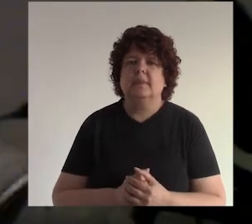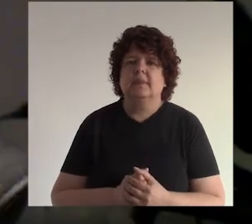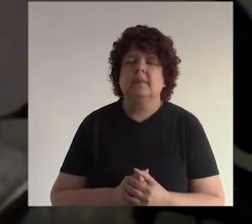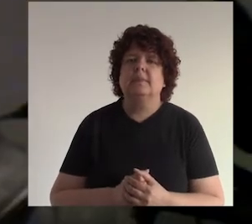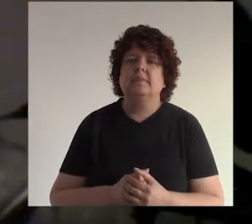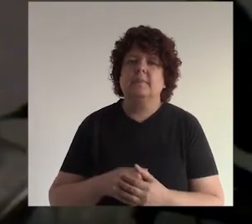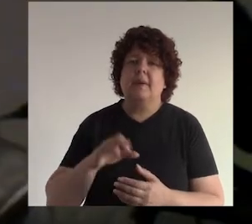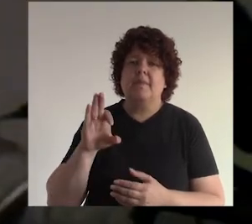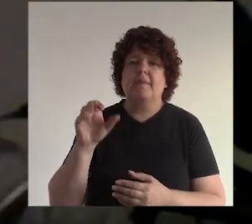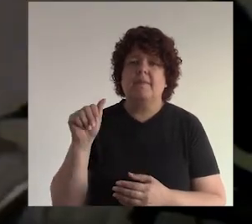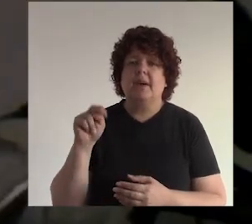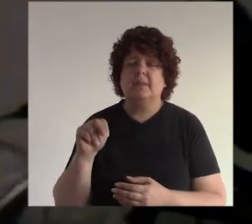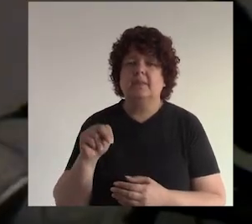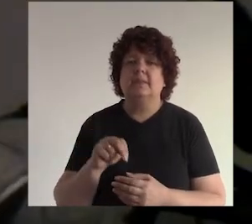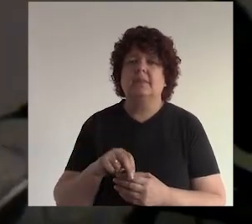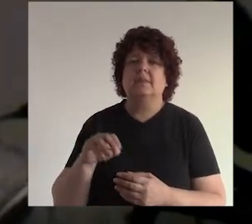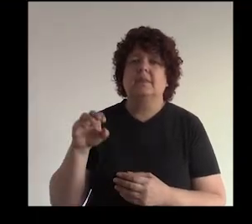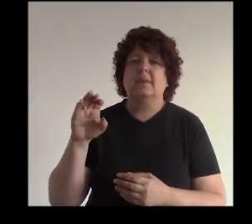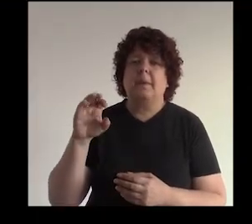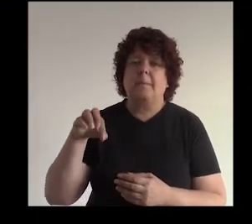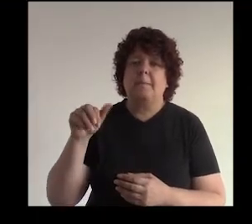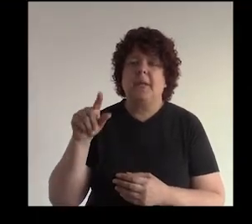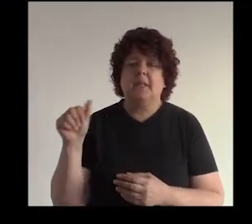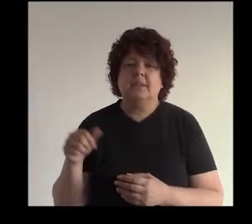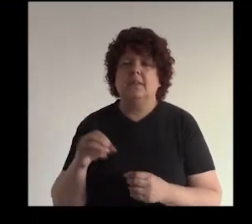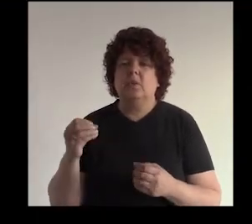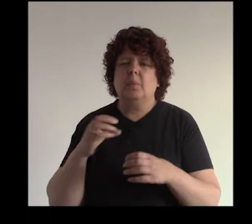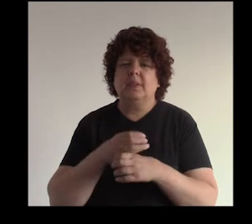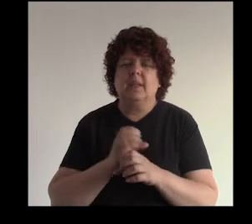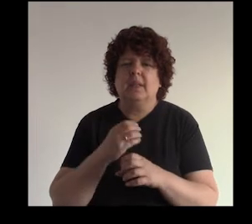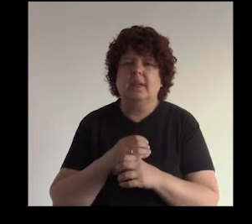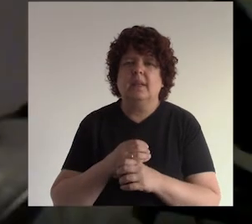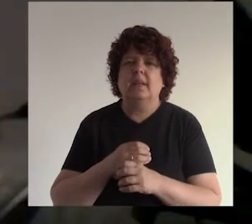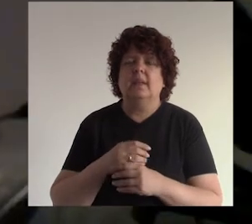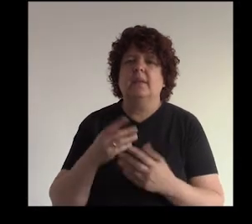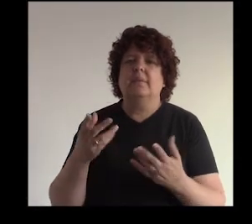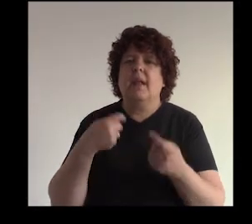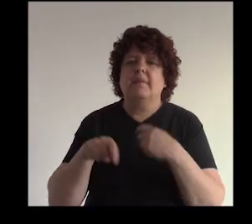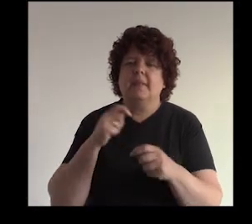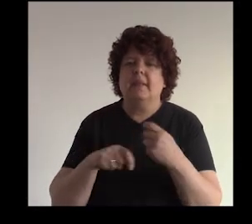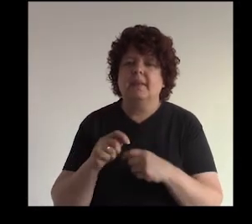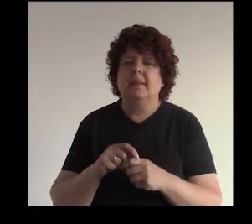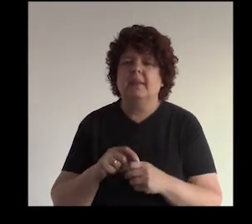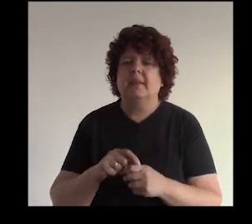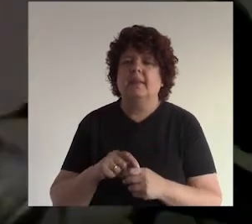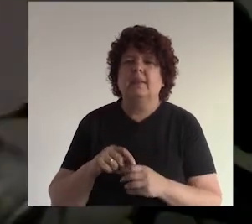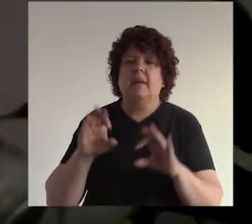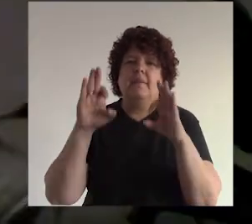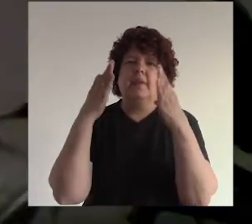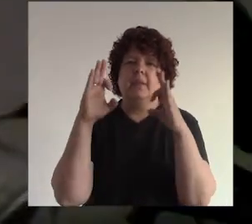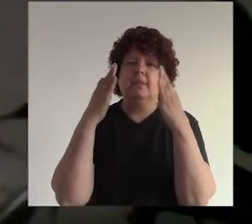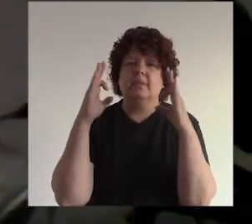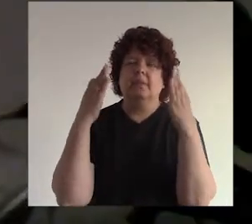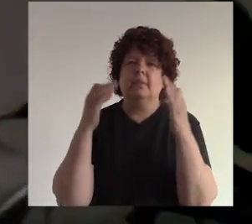la página fanpage sí sí para vender sí en el caso